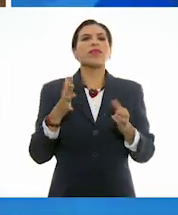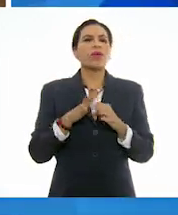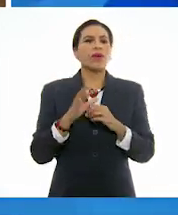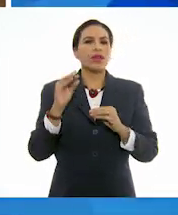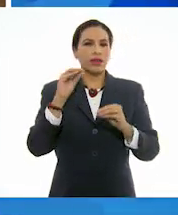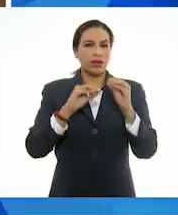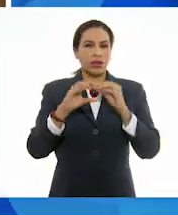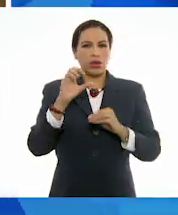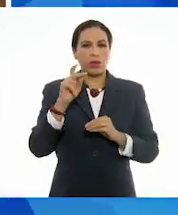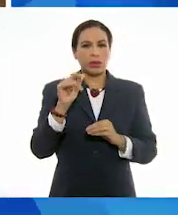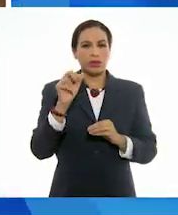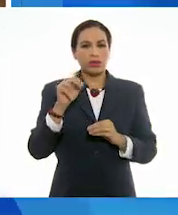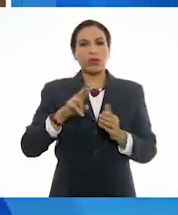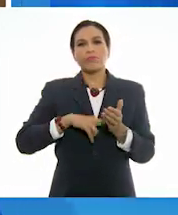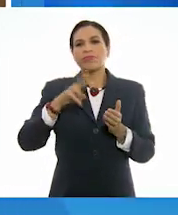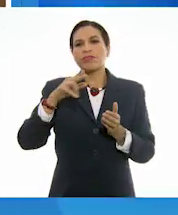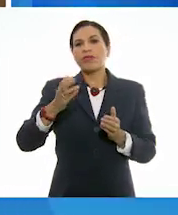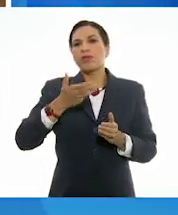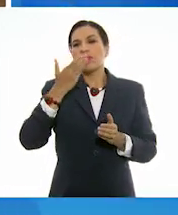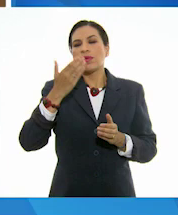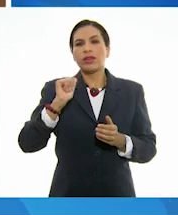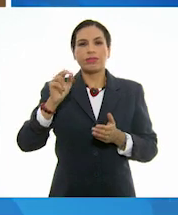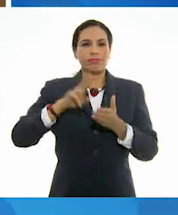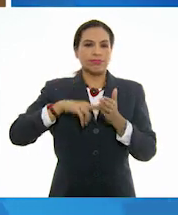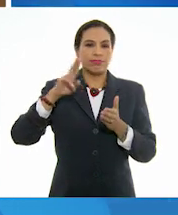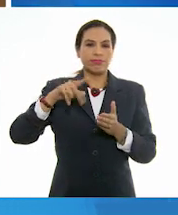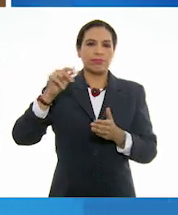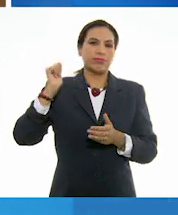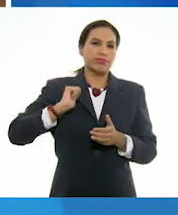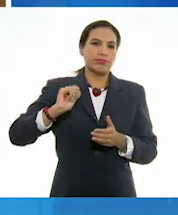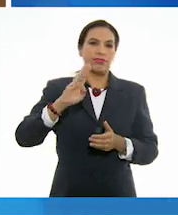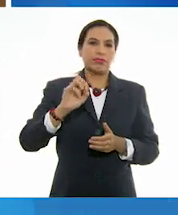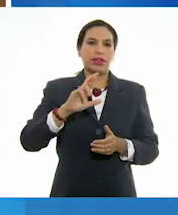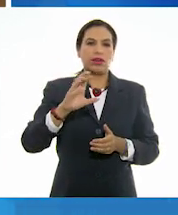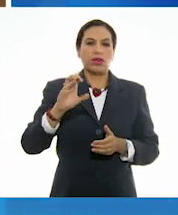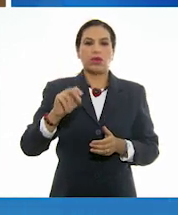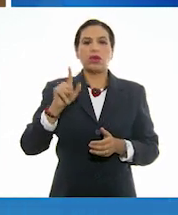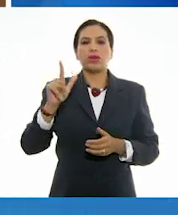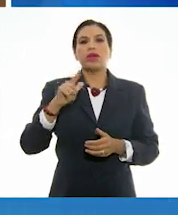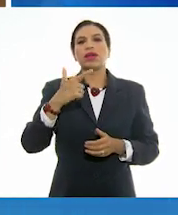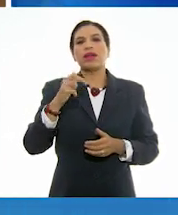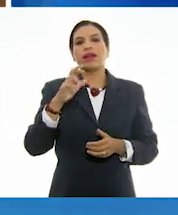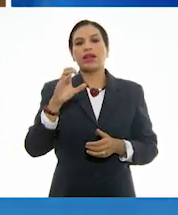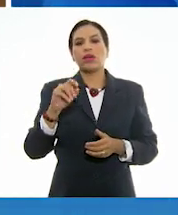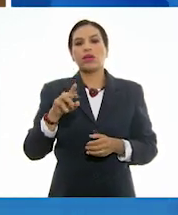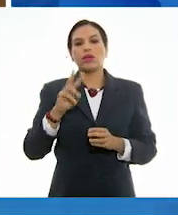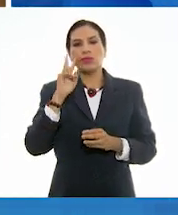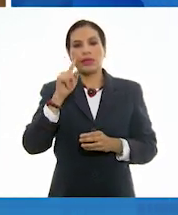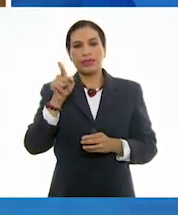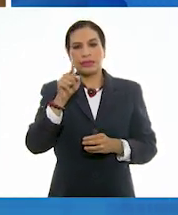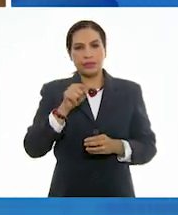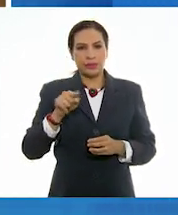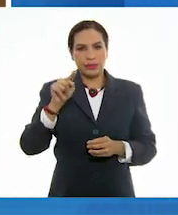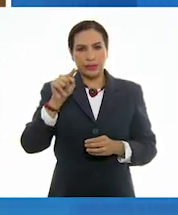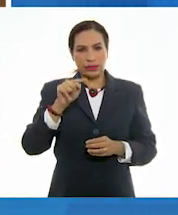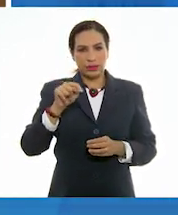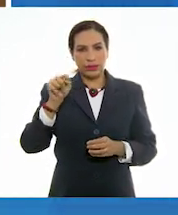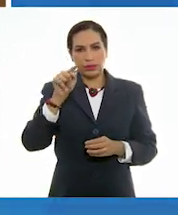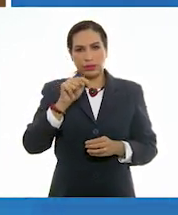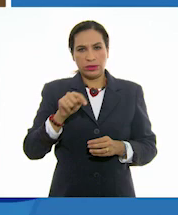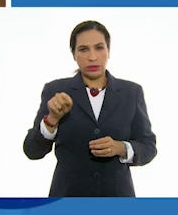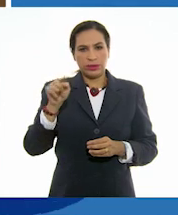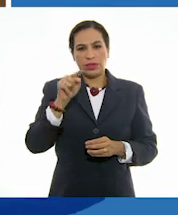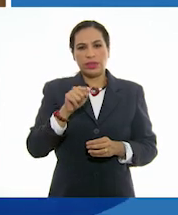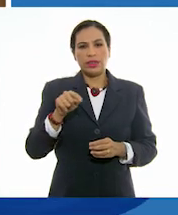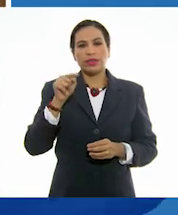basada en una pintura clásica de un pintor barroco llamado el Greco. Este hecha de manera circular, de manera centrífuga,